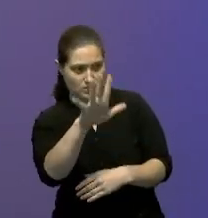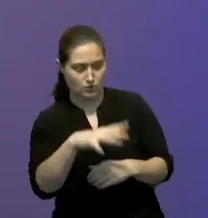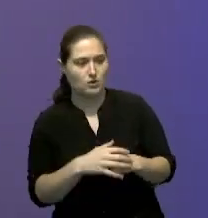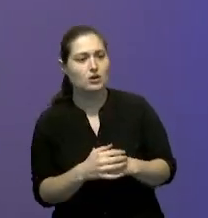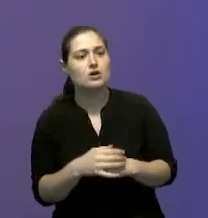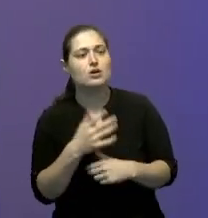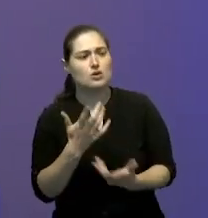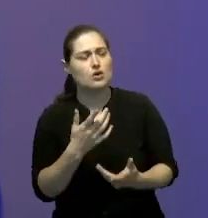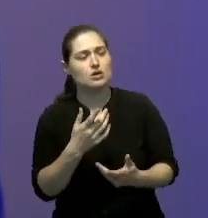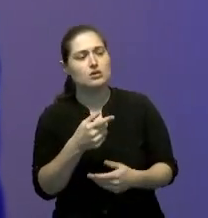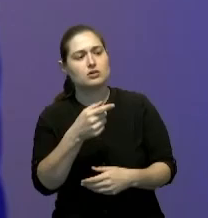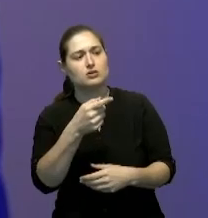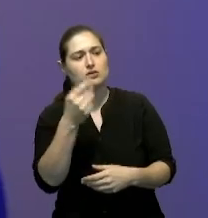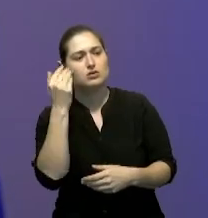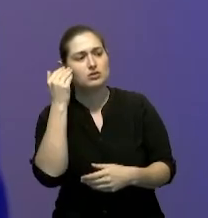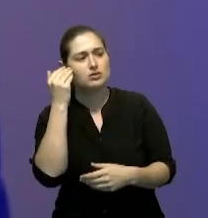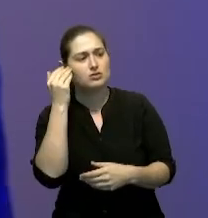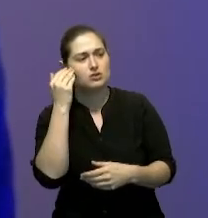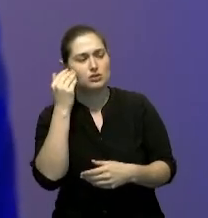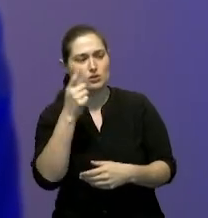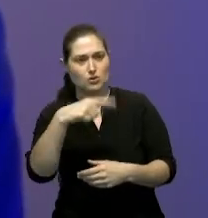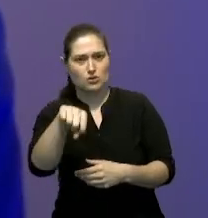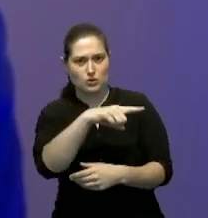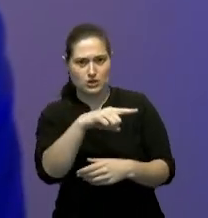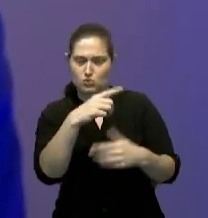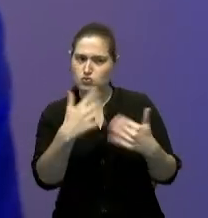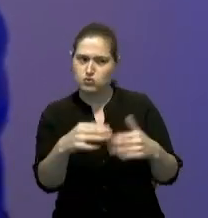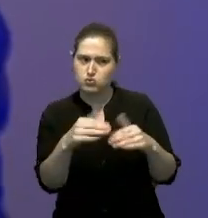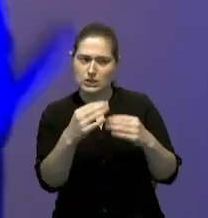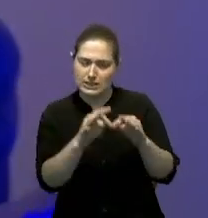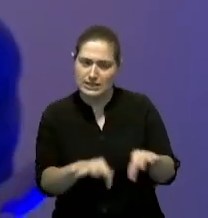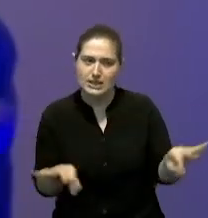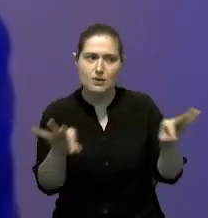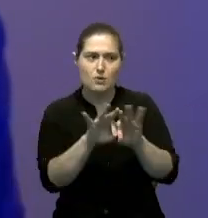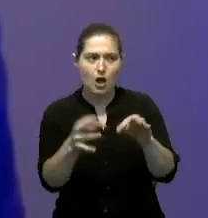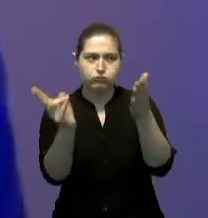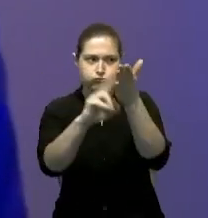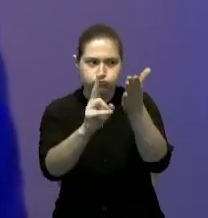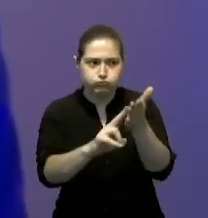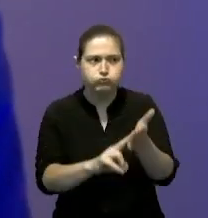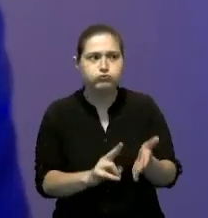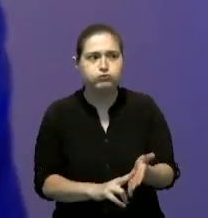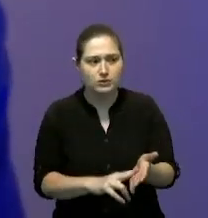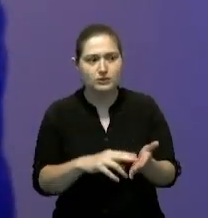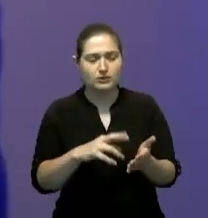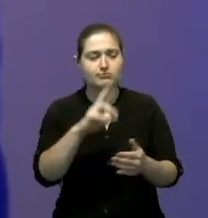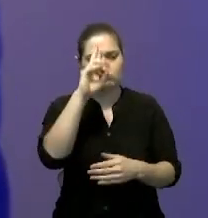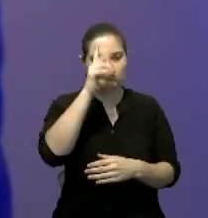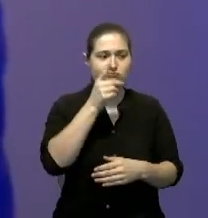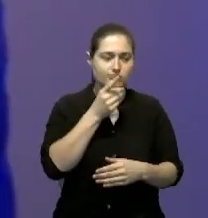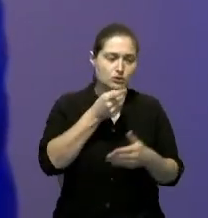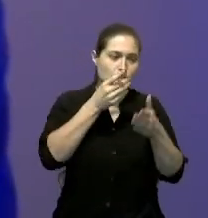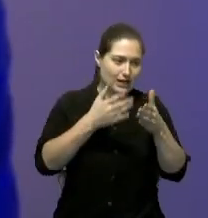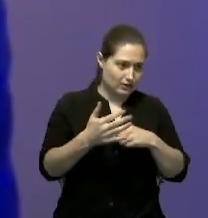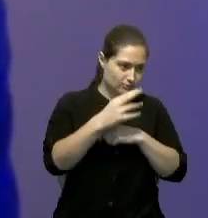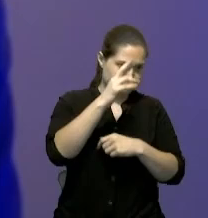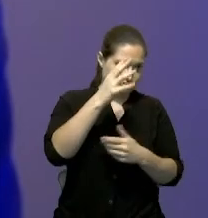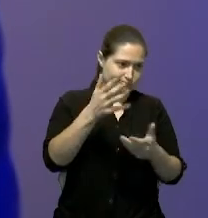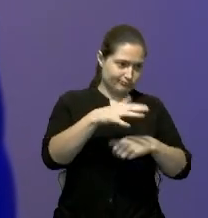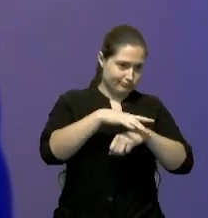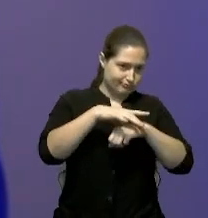firmado marca un nuevo hito y es un paso muy importante para el ahorro tanto de dominicanos allá como acá pero adicionalmente cuando